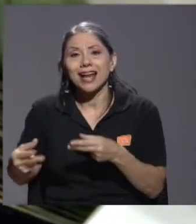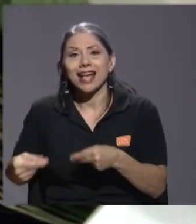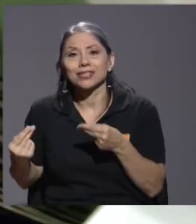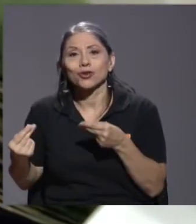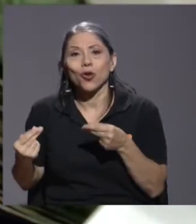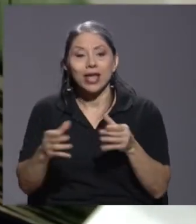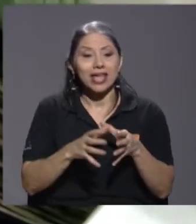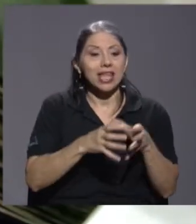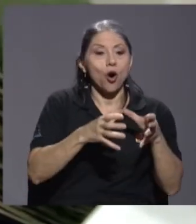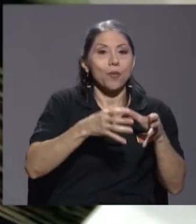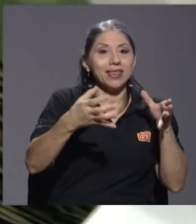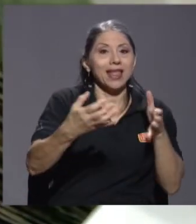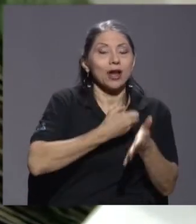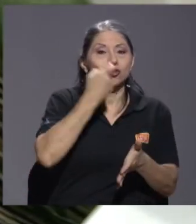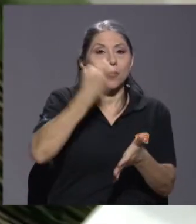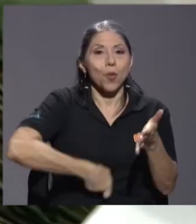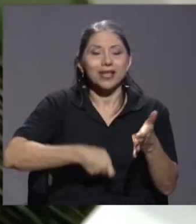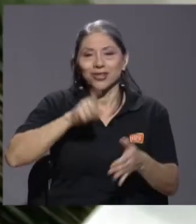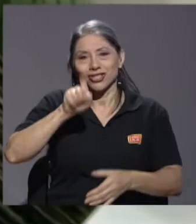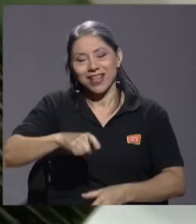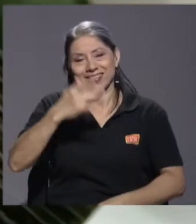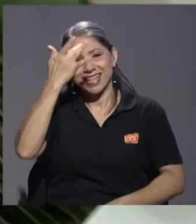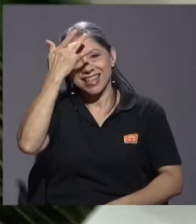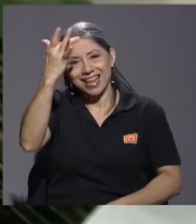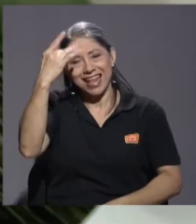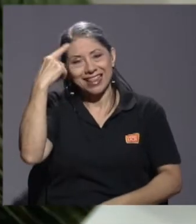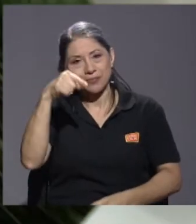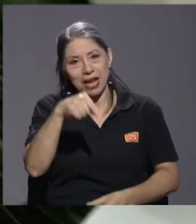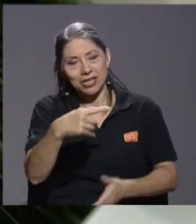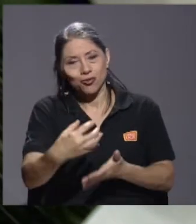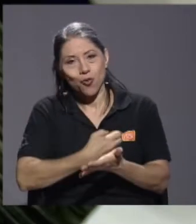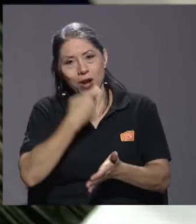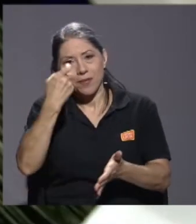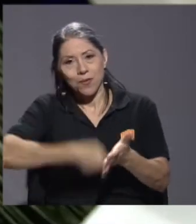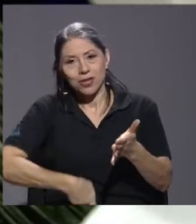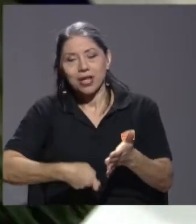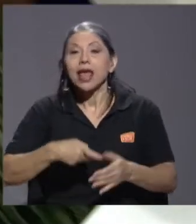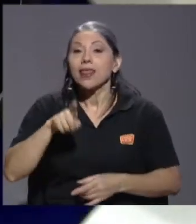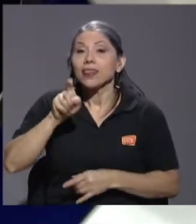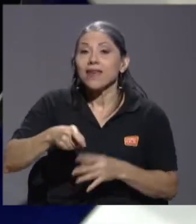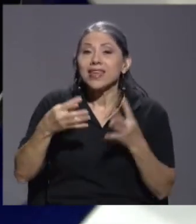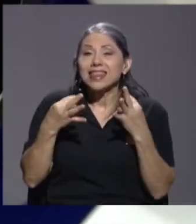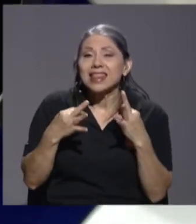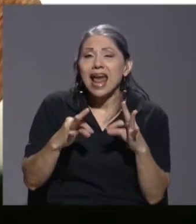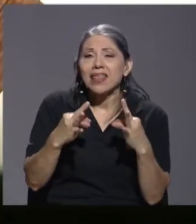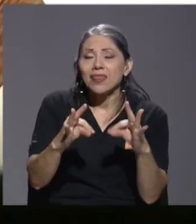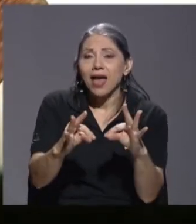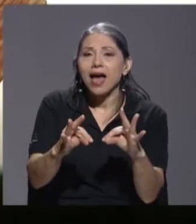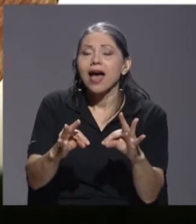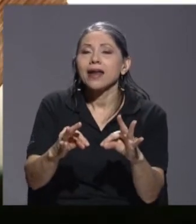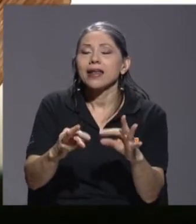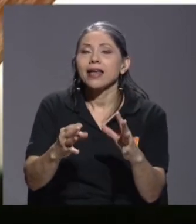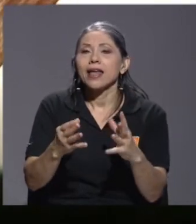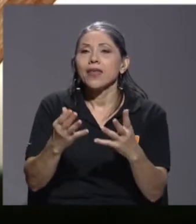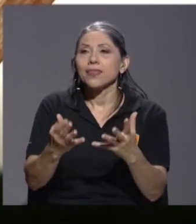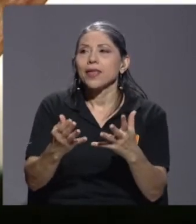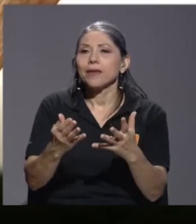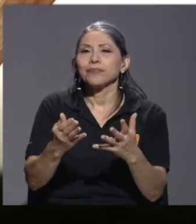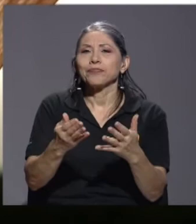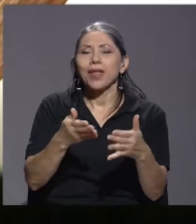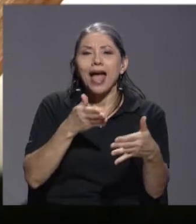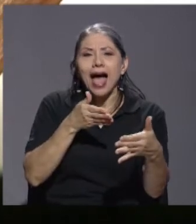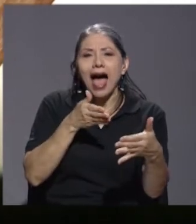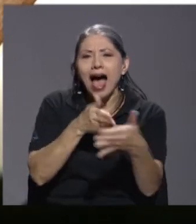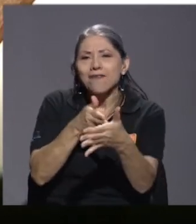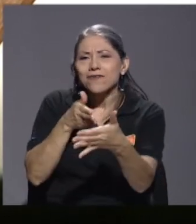tenemos que ser inteligentes para resolver este problema. Tenemos que tratar, como estaba diciendo Don Jose, de afectar